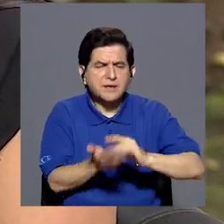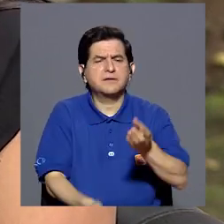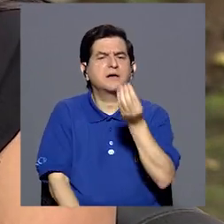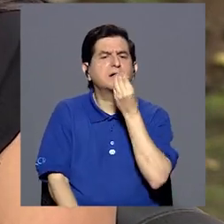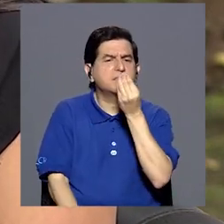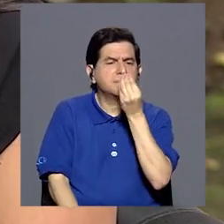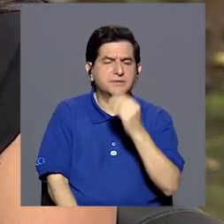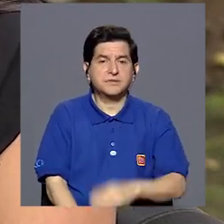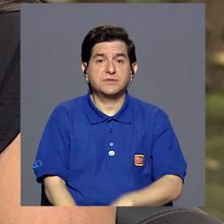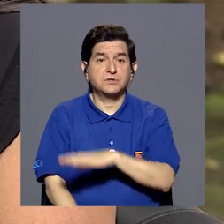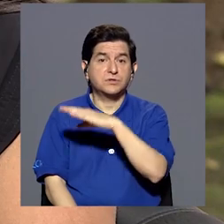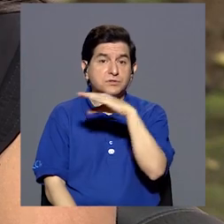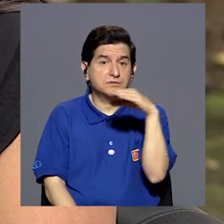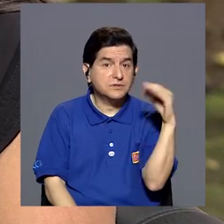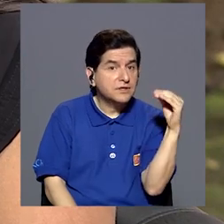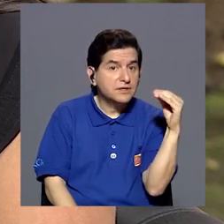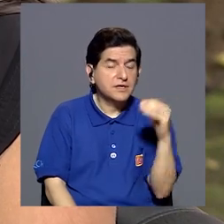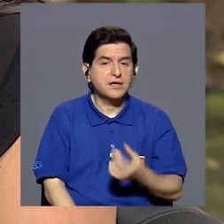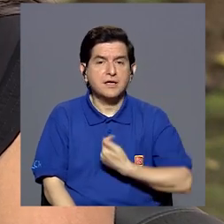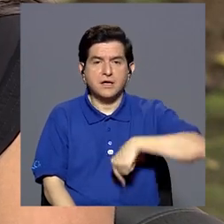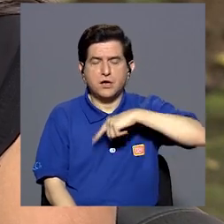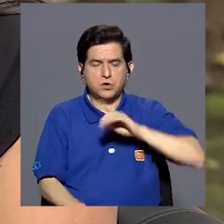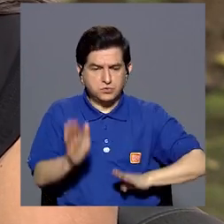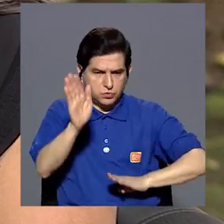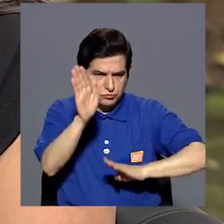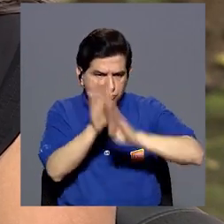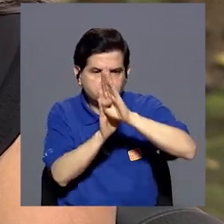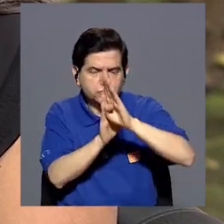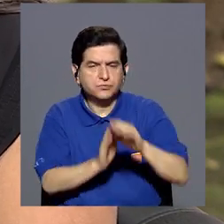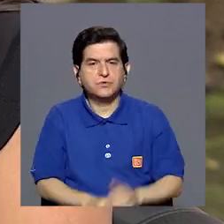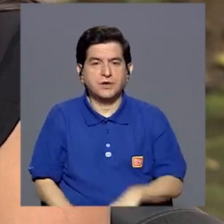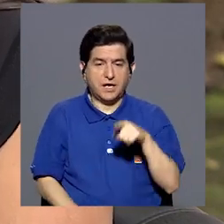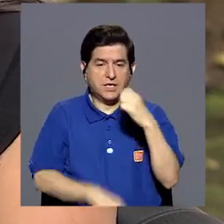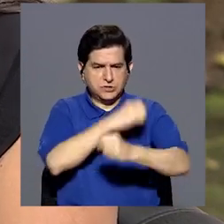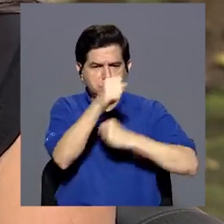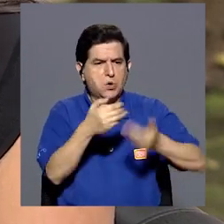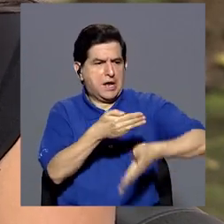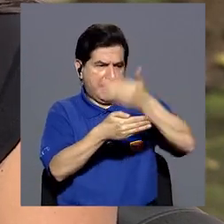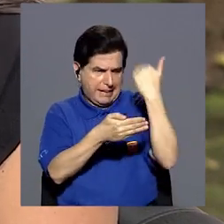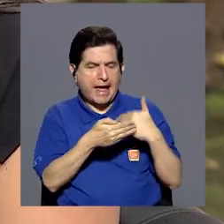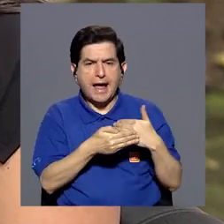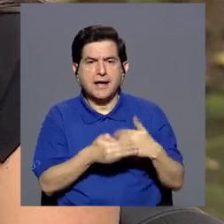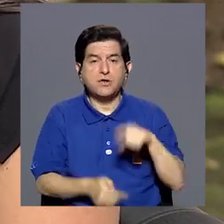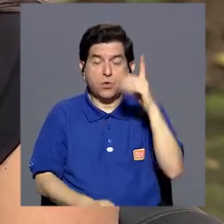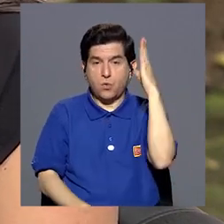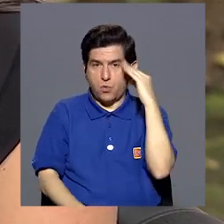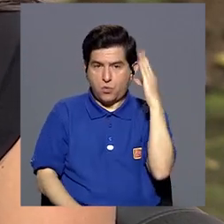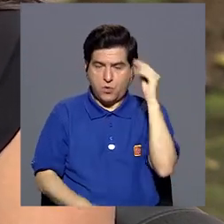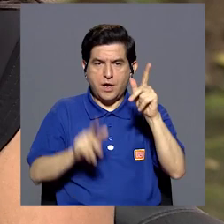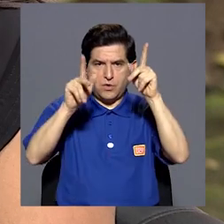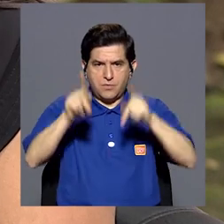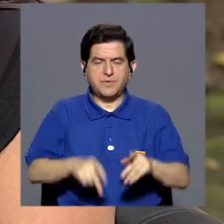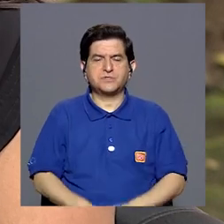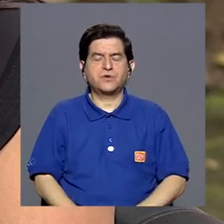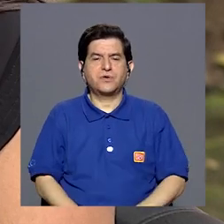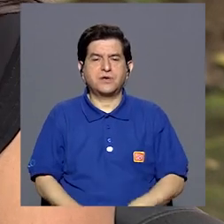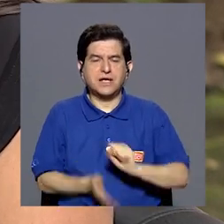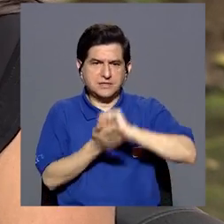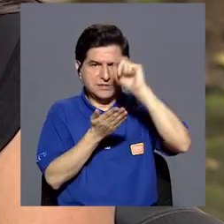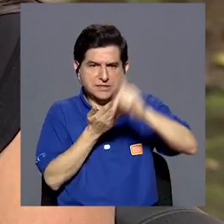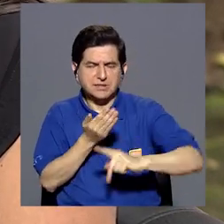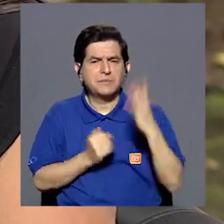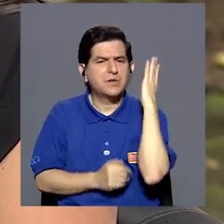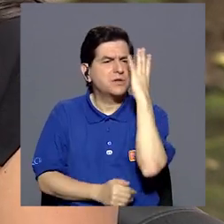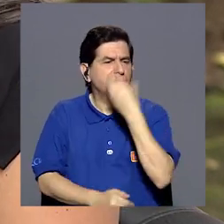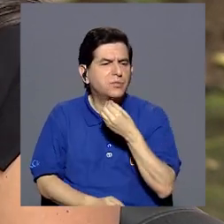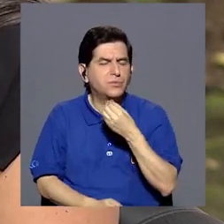y demás. Y también hemos desarrollado, ese fue el año pasado, hemos desarrollado una experiencia con la gente de Montes de Oca muy